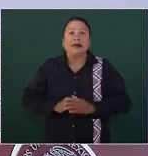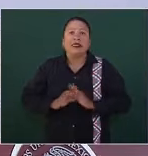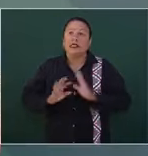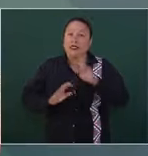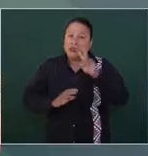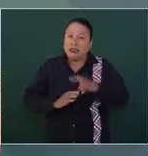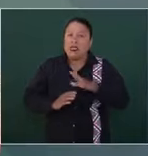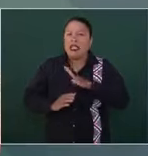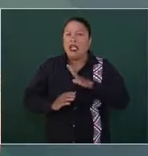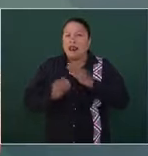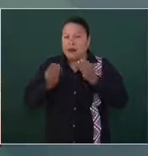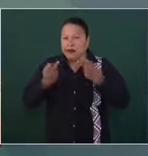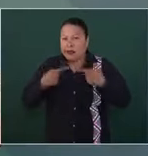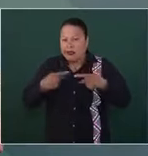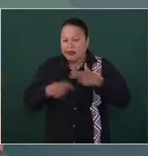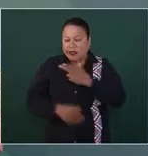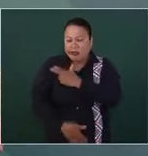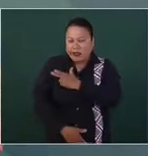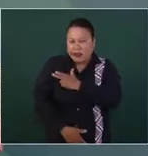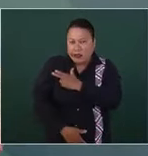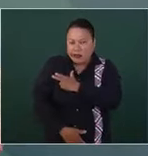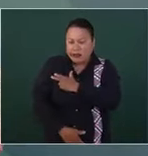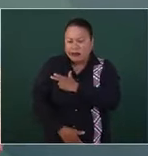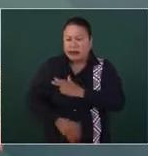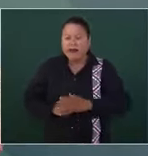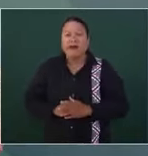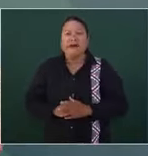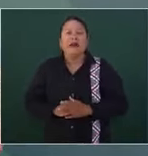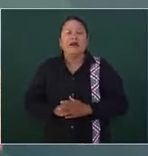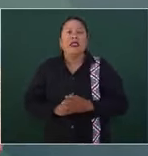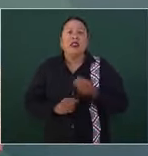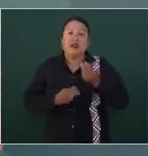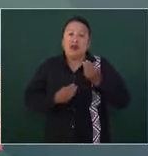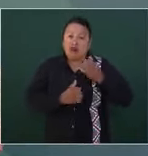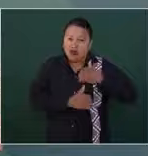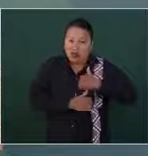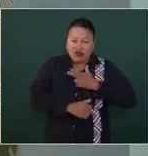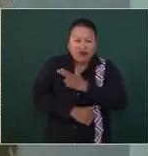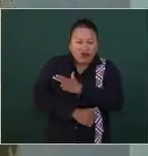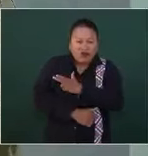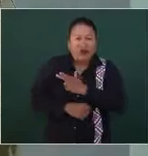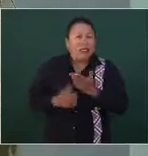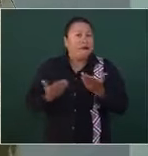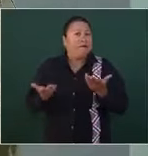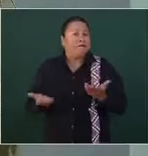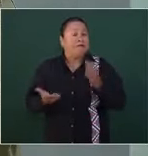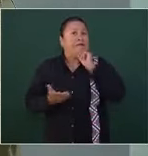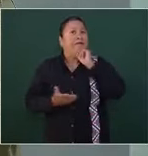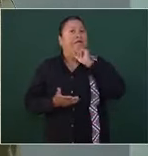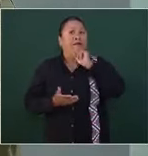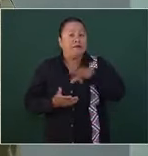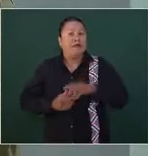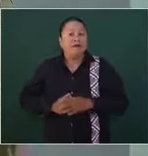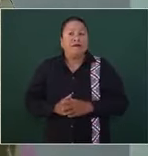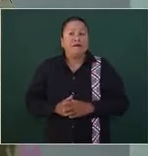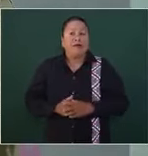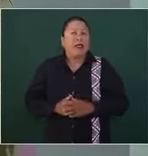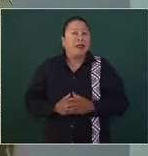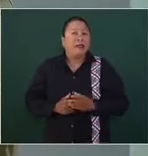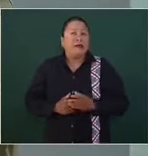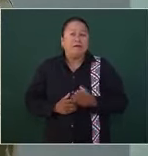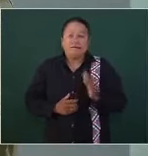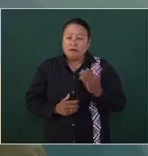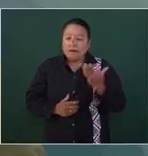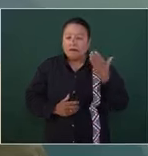importante de bajas, de heridos, perdón. Y también, creo que en el mes de